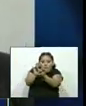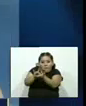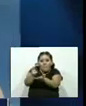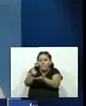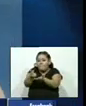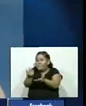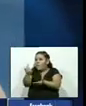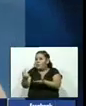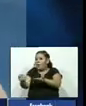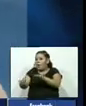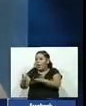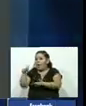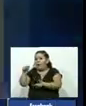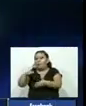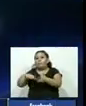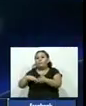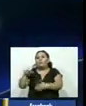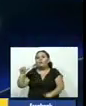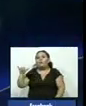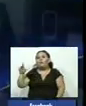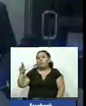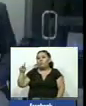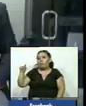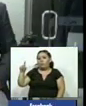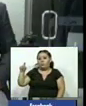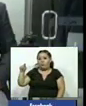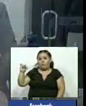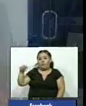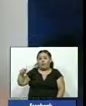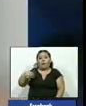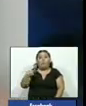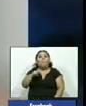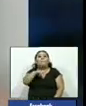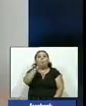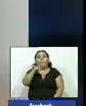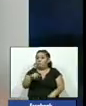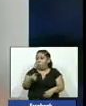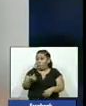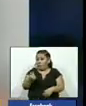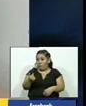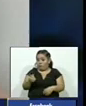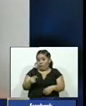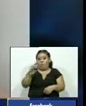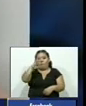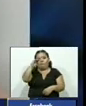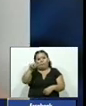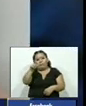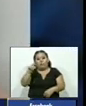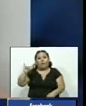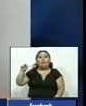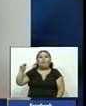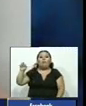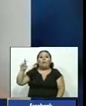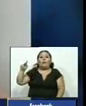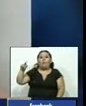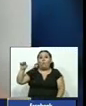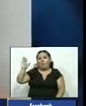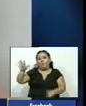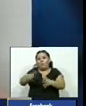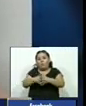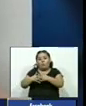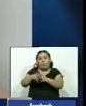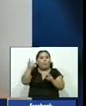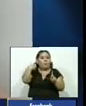particulares de Yutuxtepeque la Interpol además detuvo en Ciudad de Boston Estados Unidos a Osmín